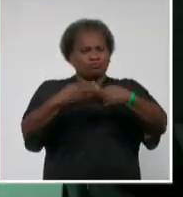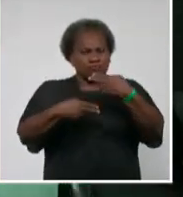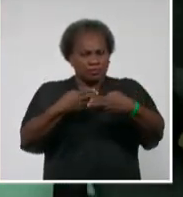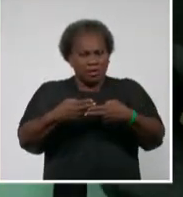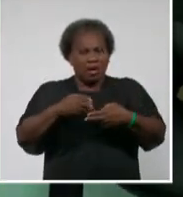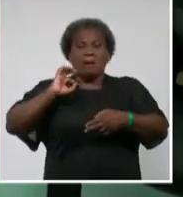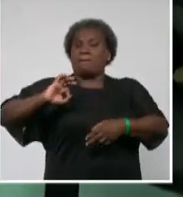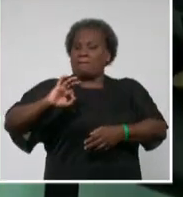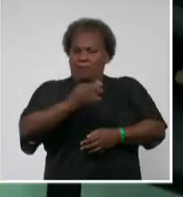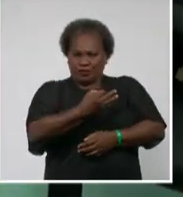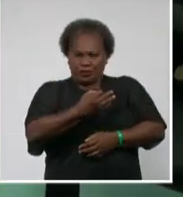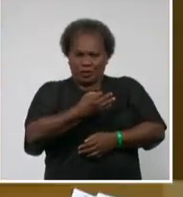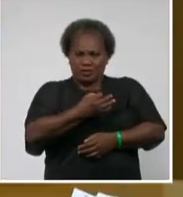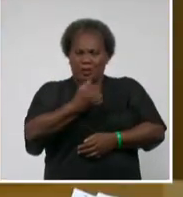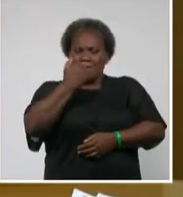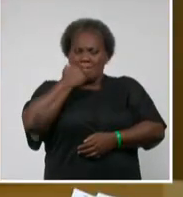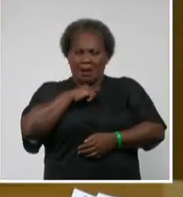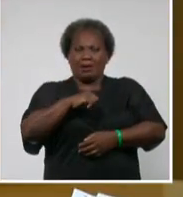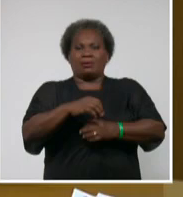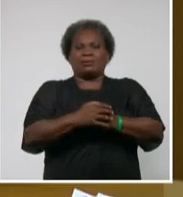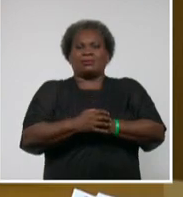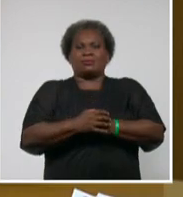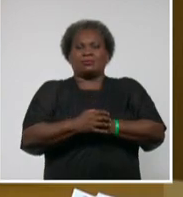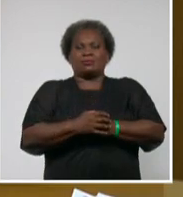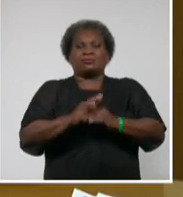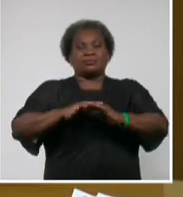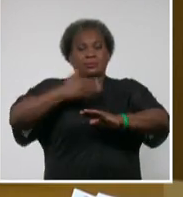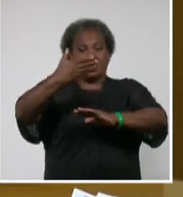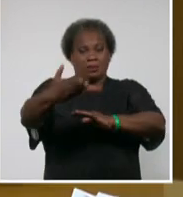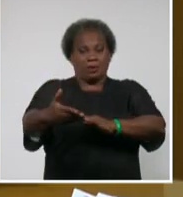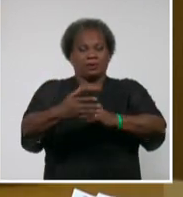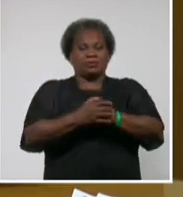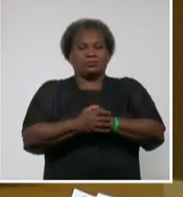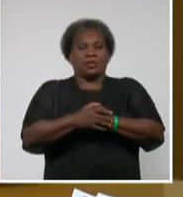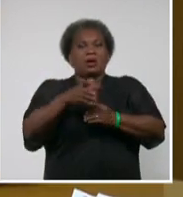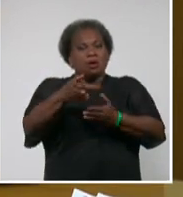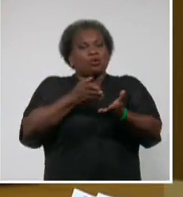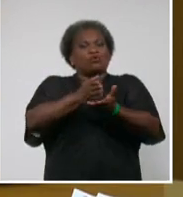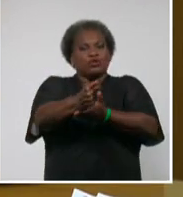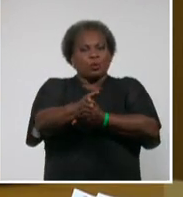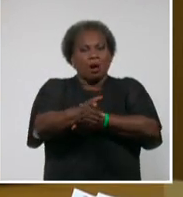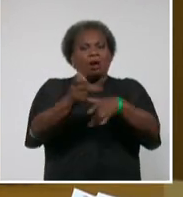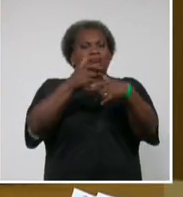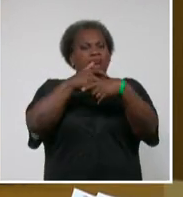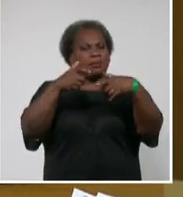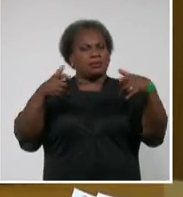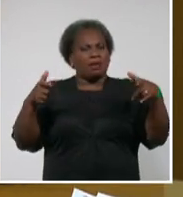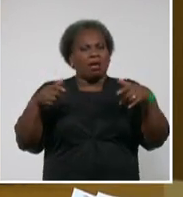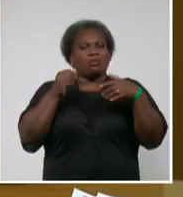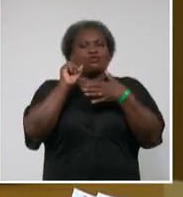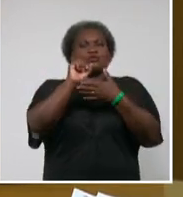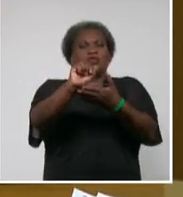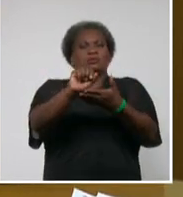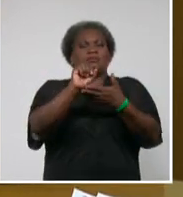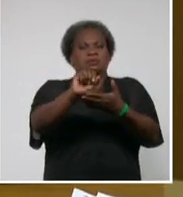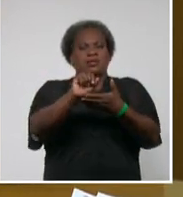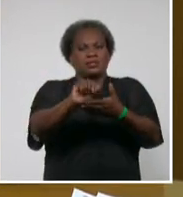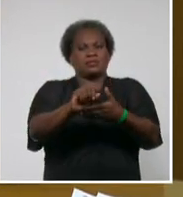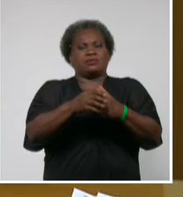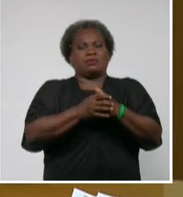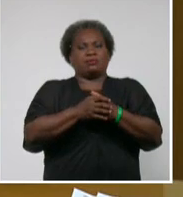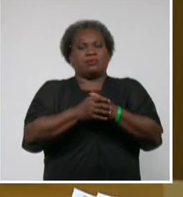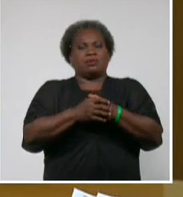a perfeccionarse con posterioridad y vamos a continuar incrementando otro tipo de servicio, que sea mediante